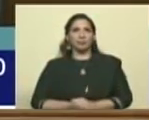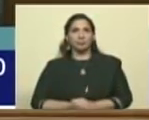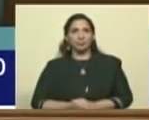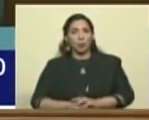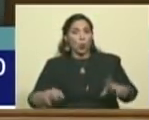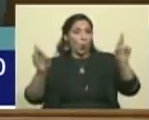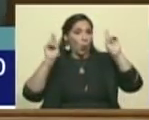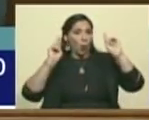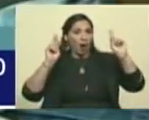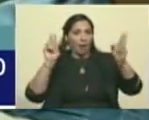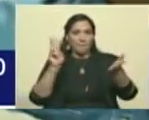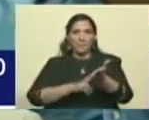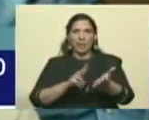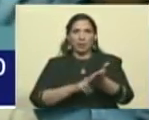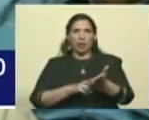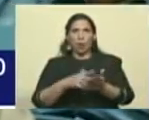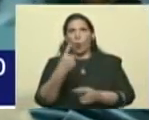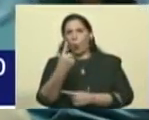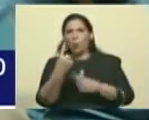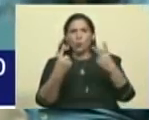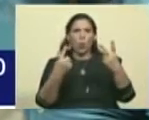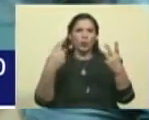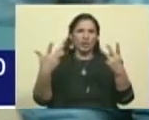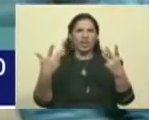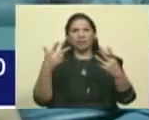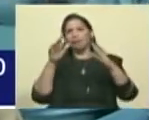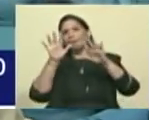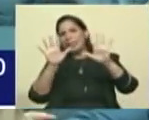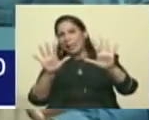Ojalá fuera verdad. No, una, dos, tres, cuatro, diez.